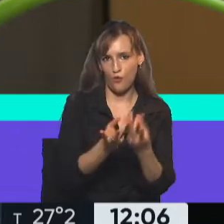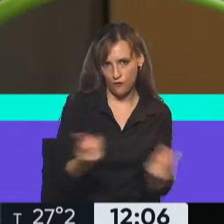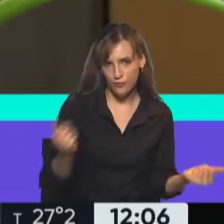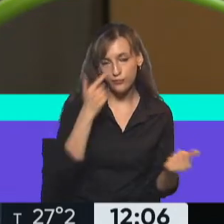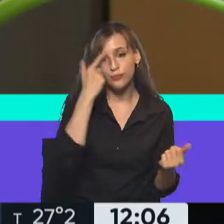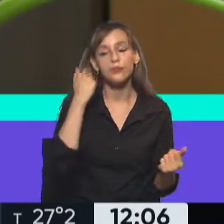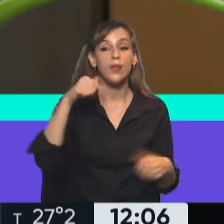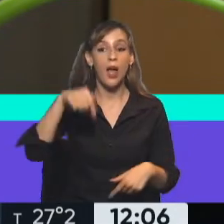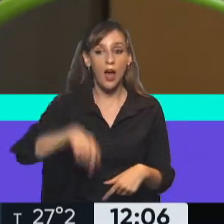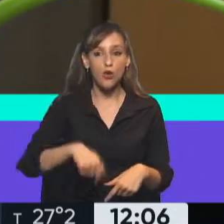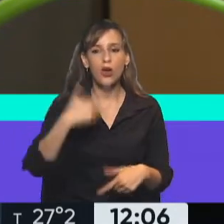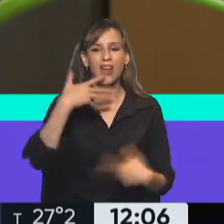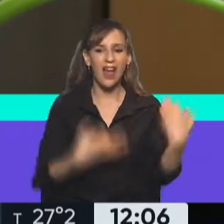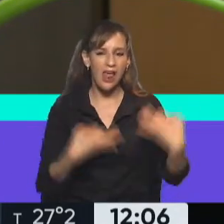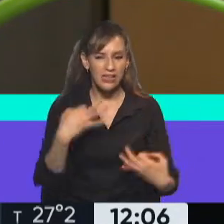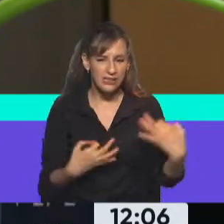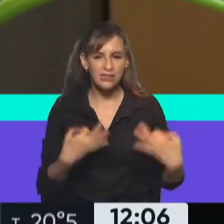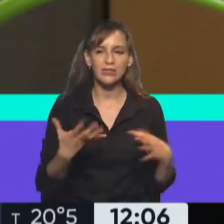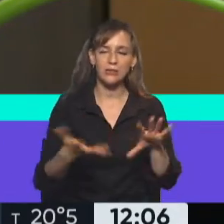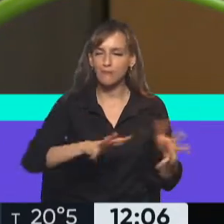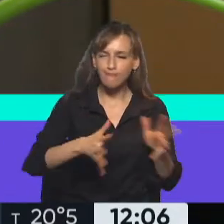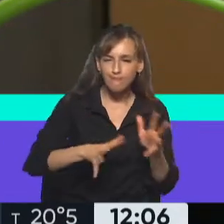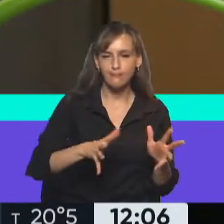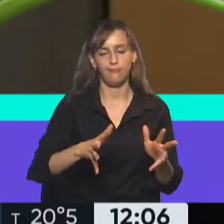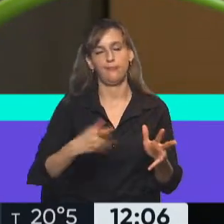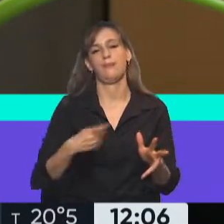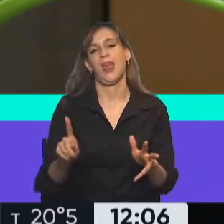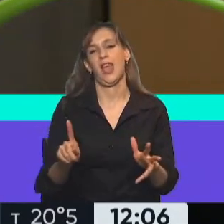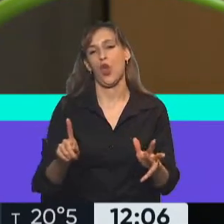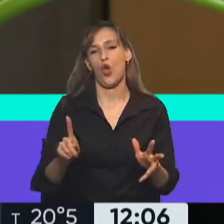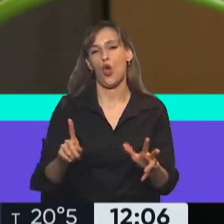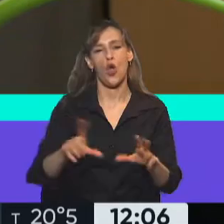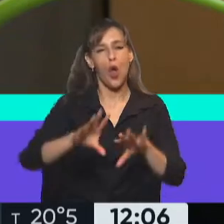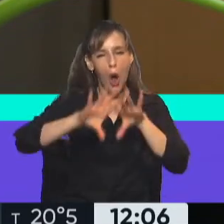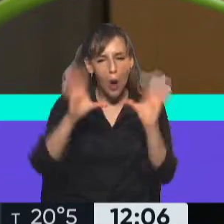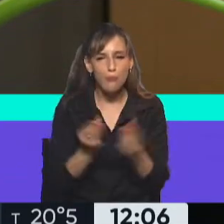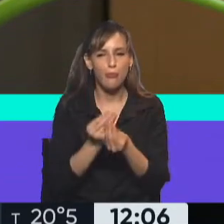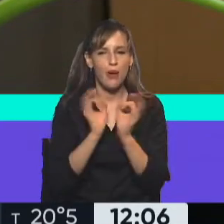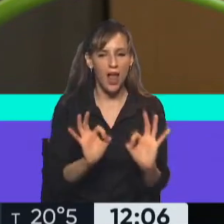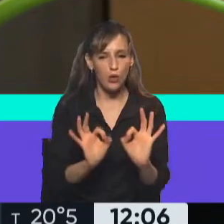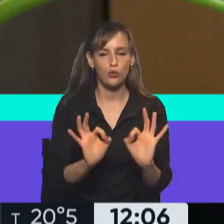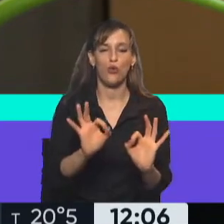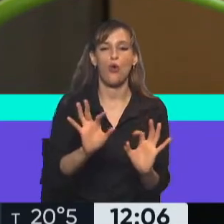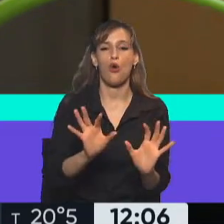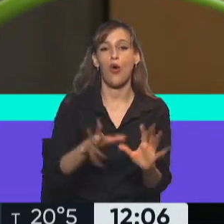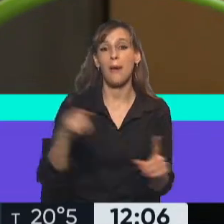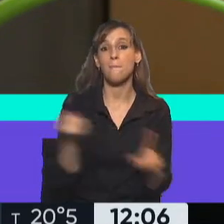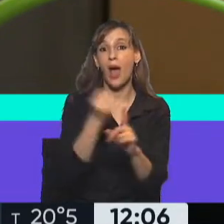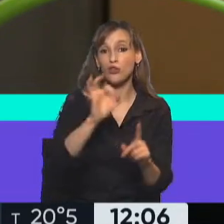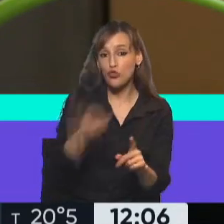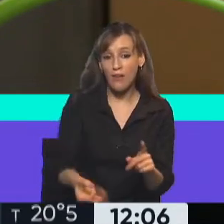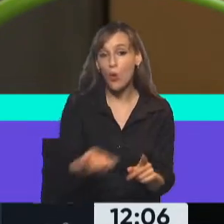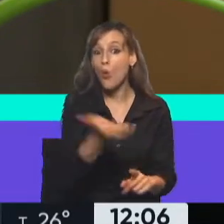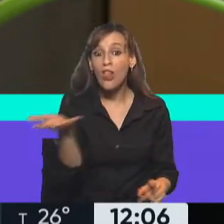un impacto preliminar, pero el impacto, digamos, integral que podamos tener, eso va a llevar más tiempo